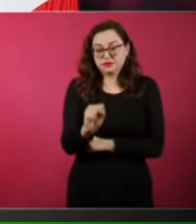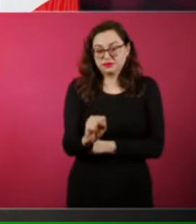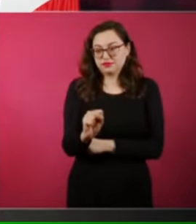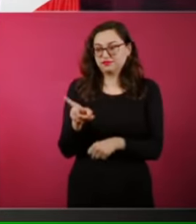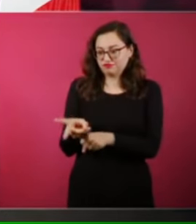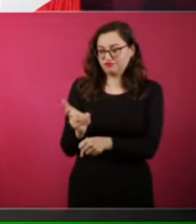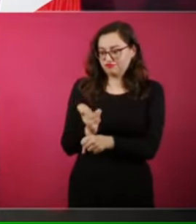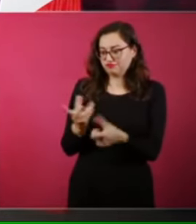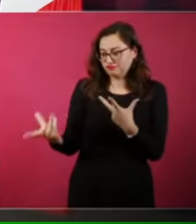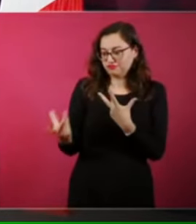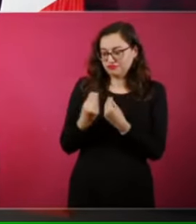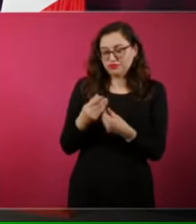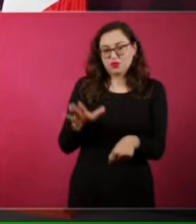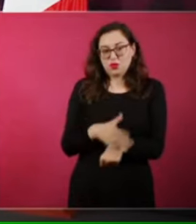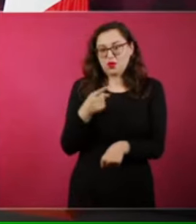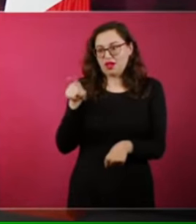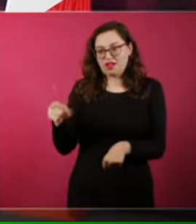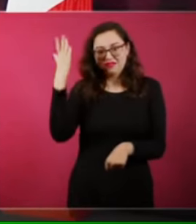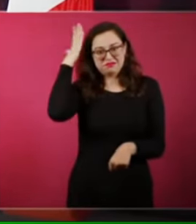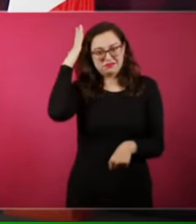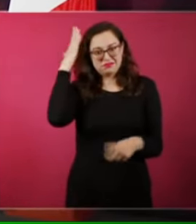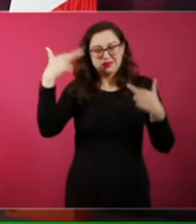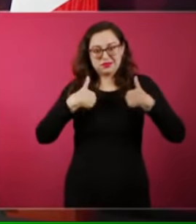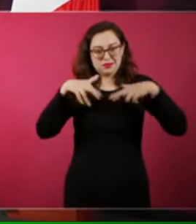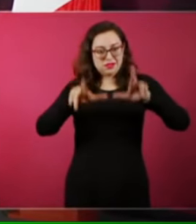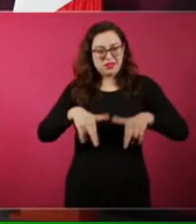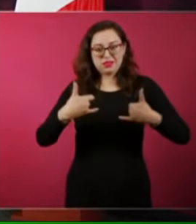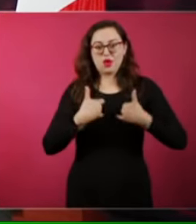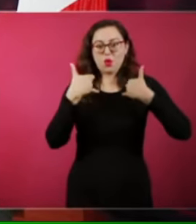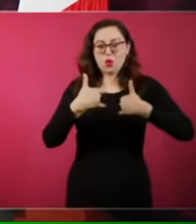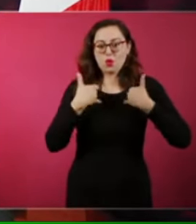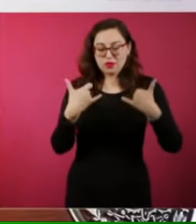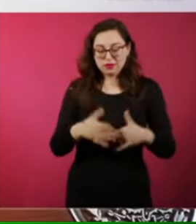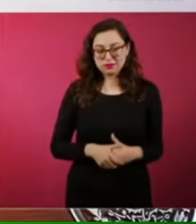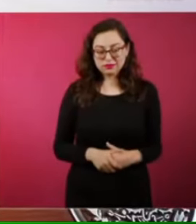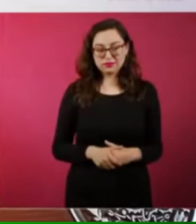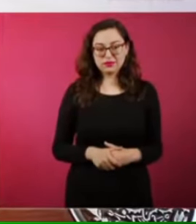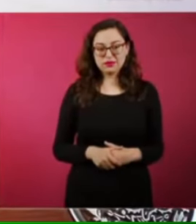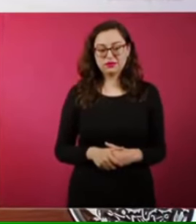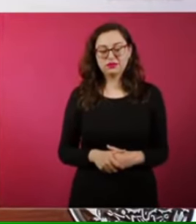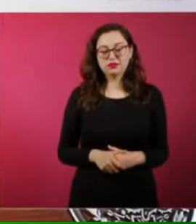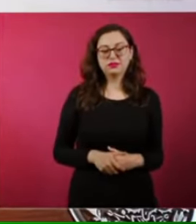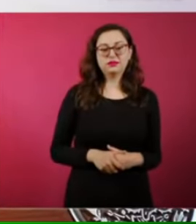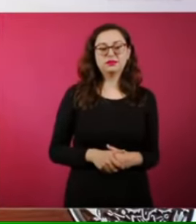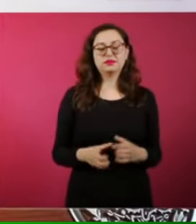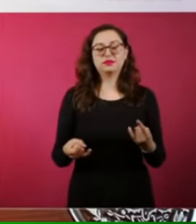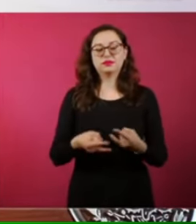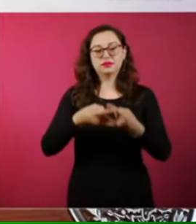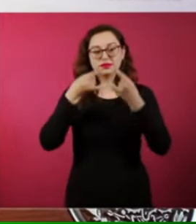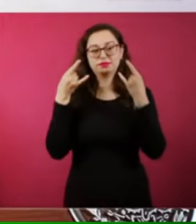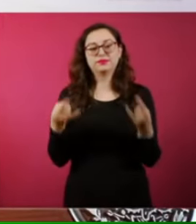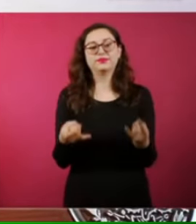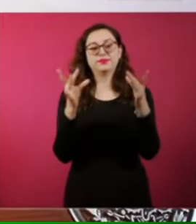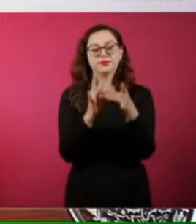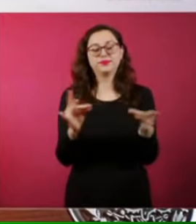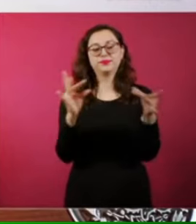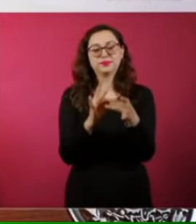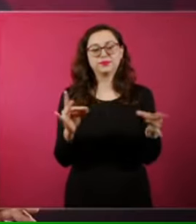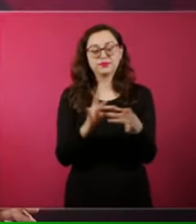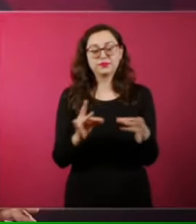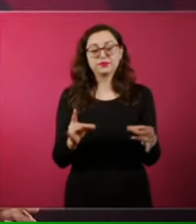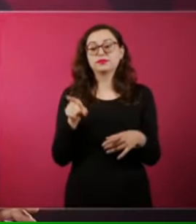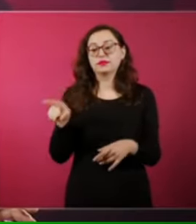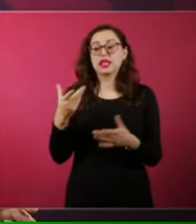es representante de los jóvenes, les voy a contar una anécdota, era